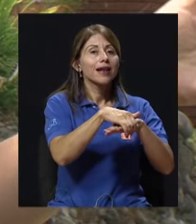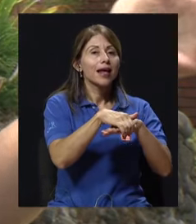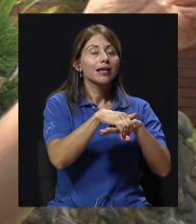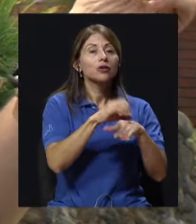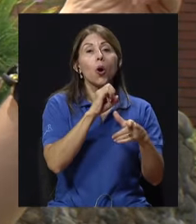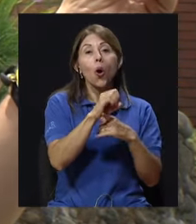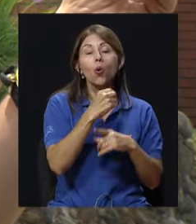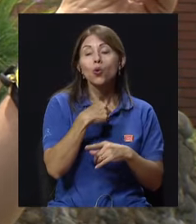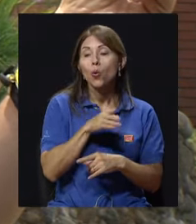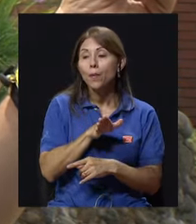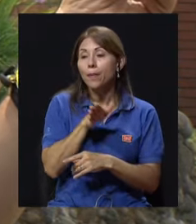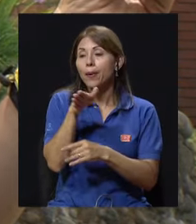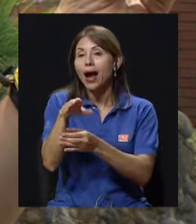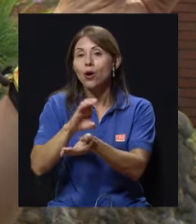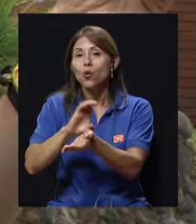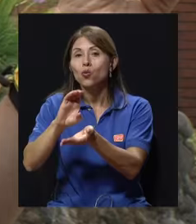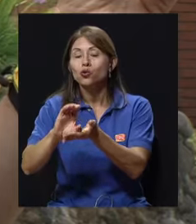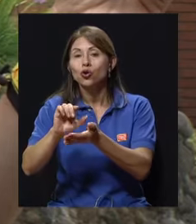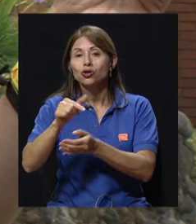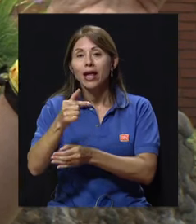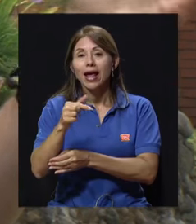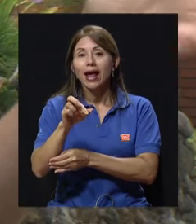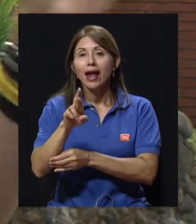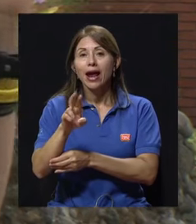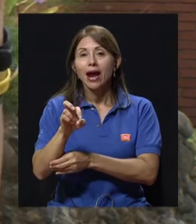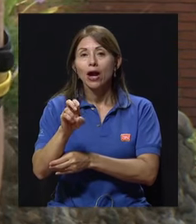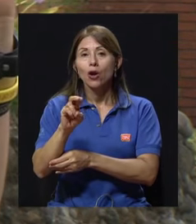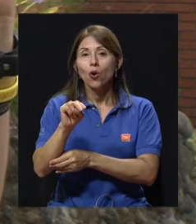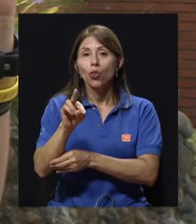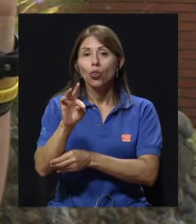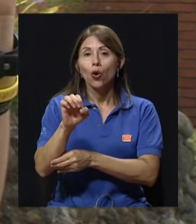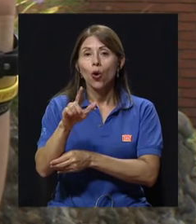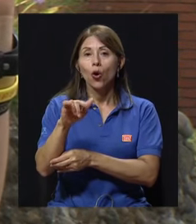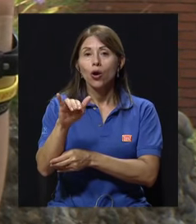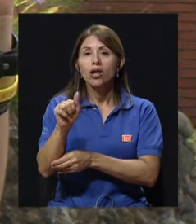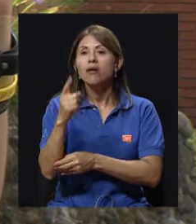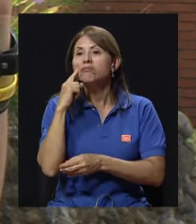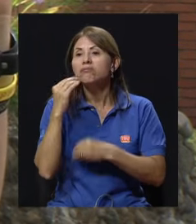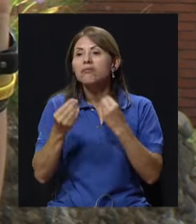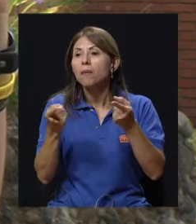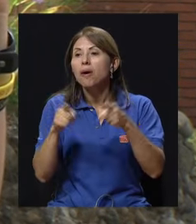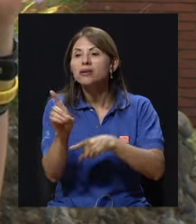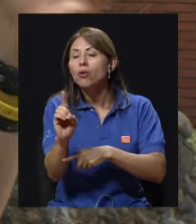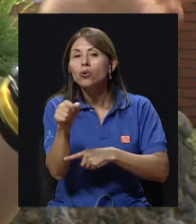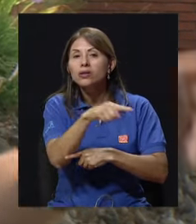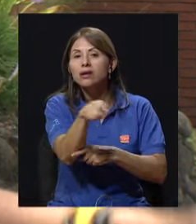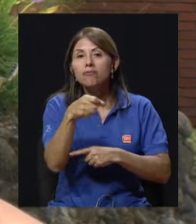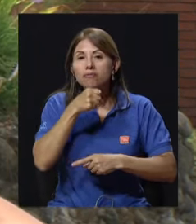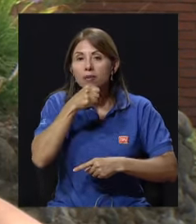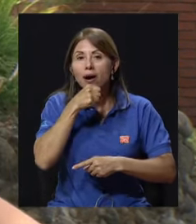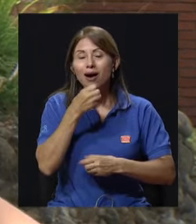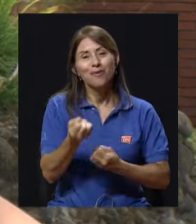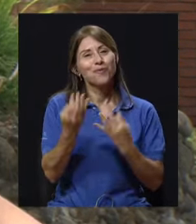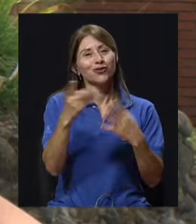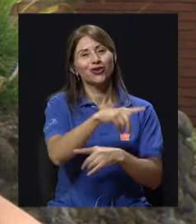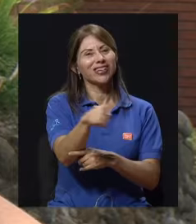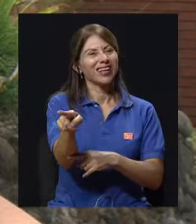gerontología y hay muchos de ellos que no les gusta hacer actividad física, que no les gusta.